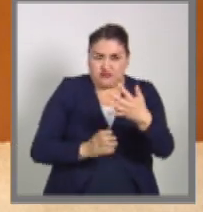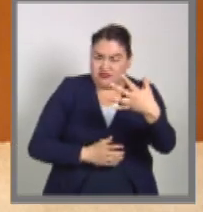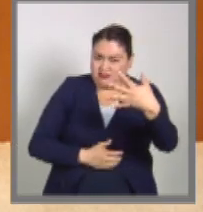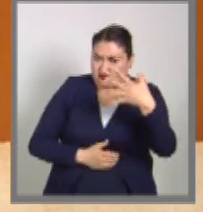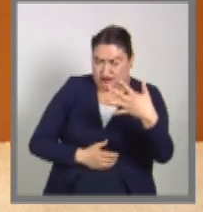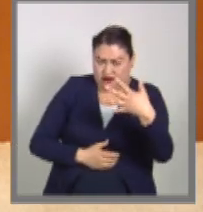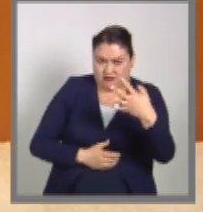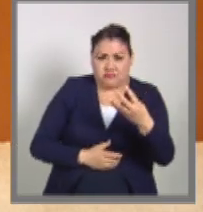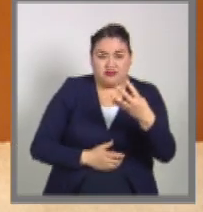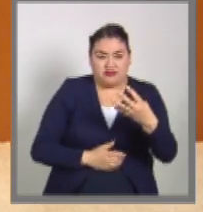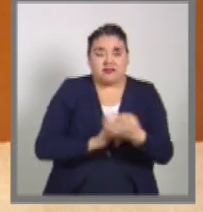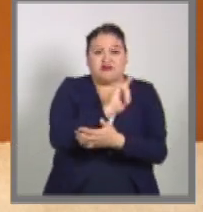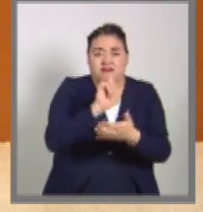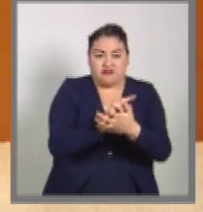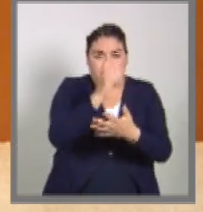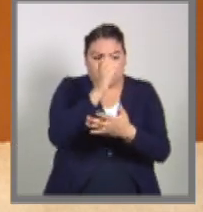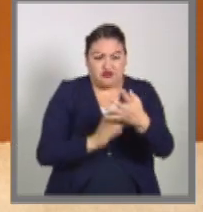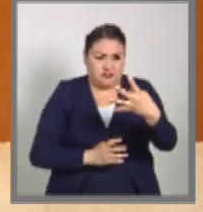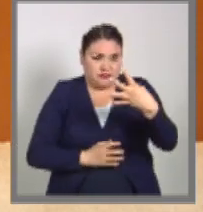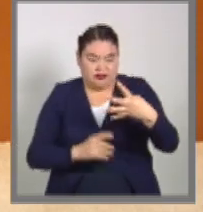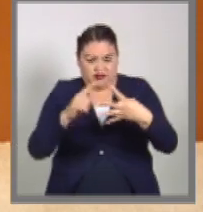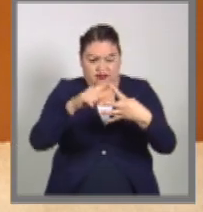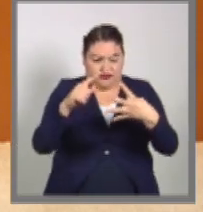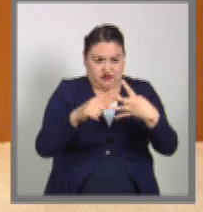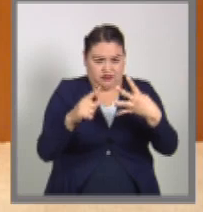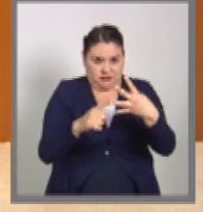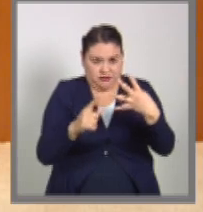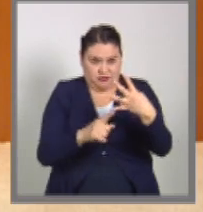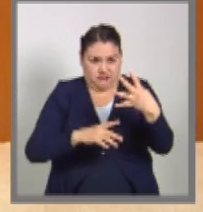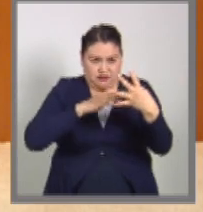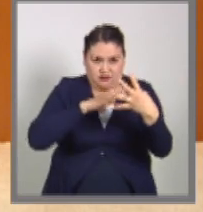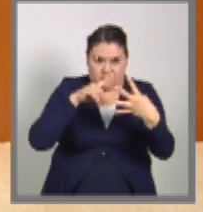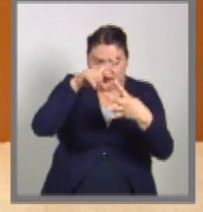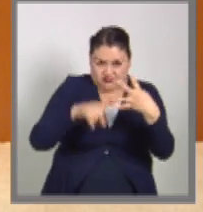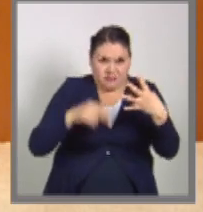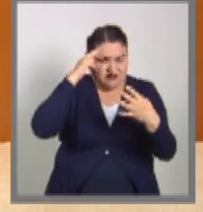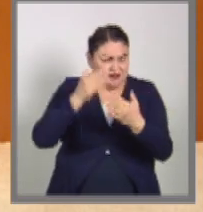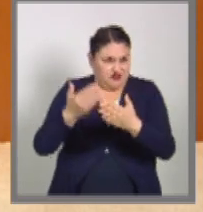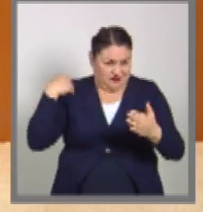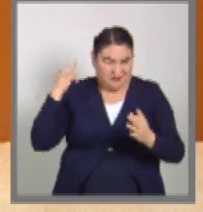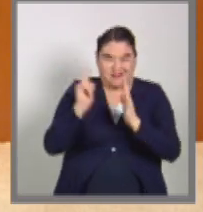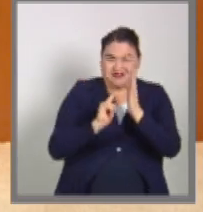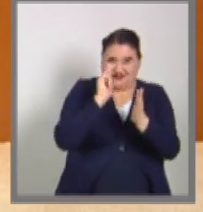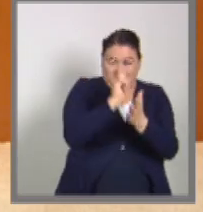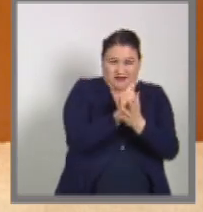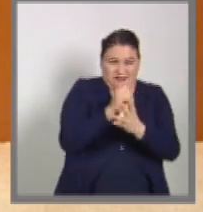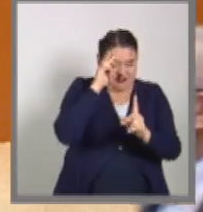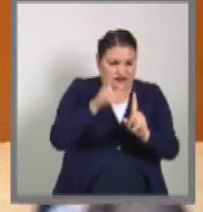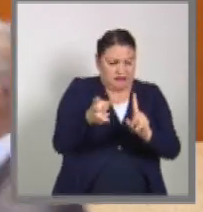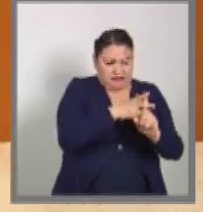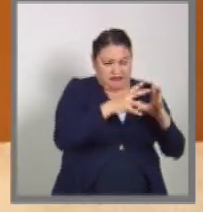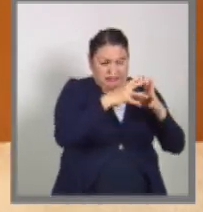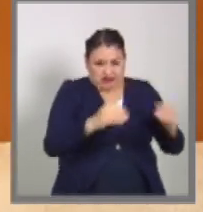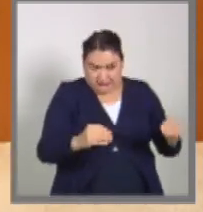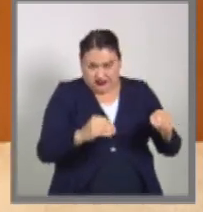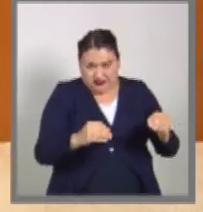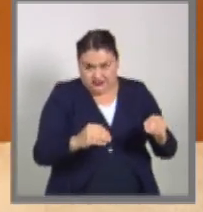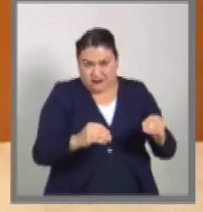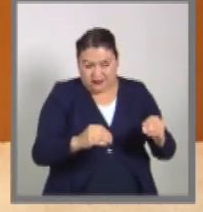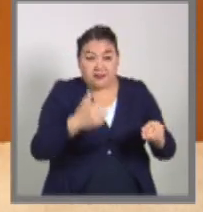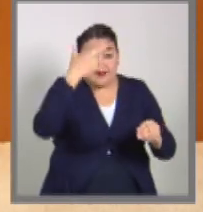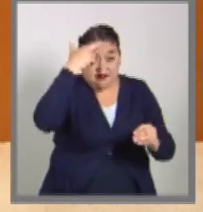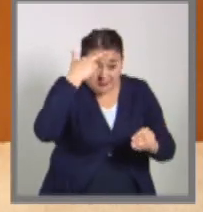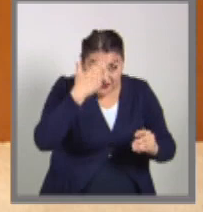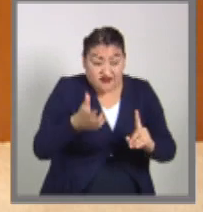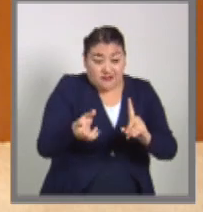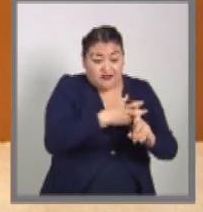ley que estamos presentando, por cierto, igual que hicimos con la ley de desaparición forzada, también inscribimos